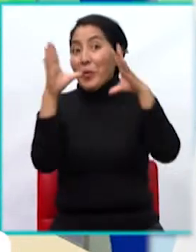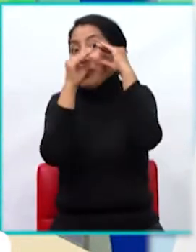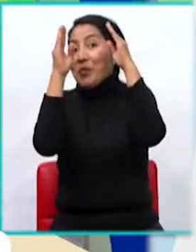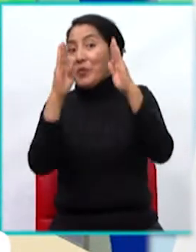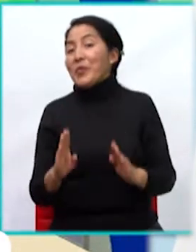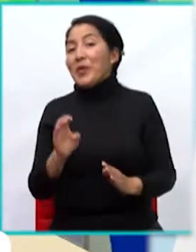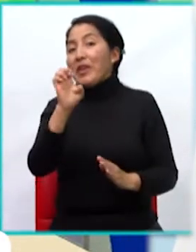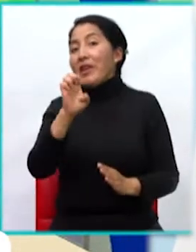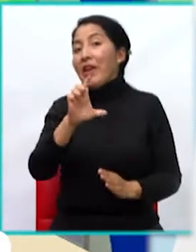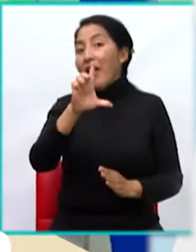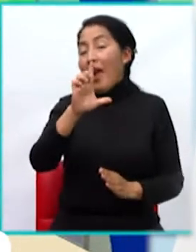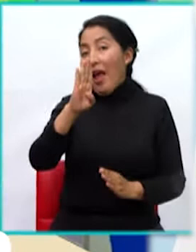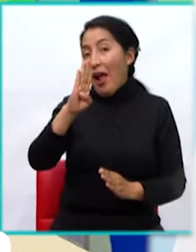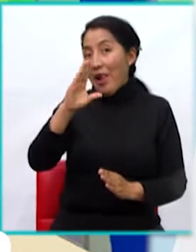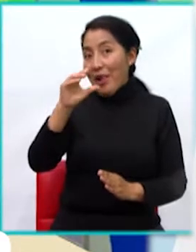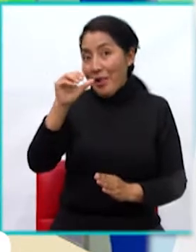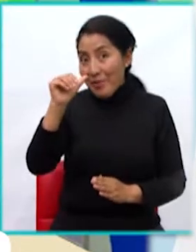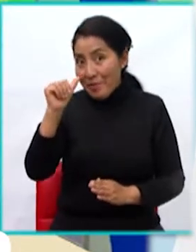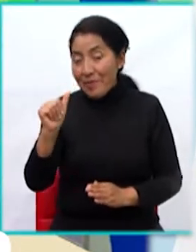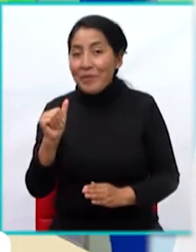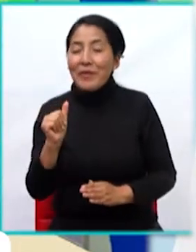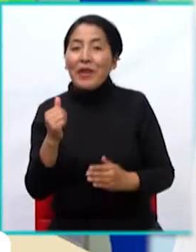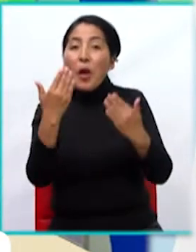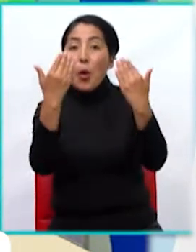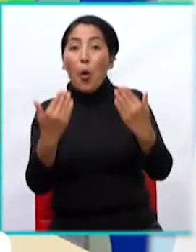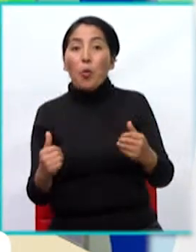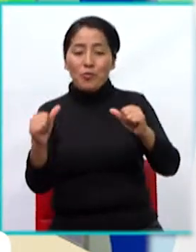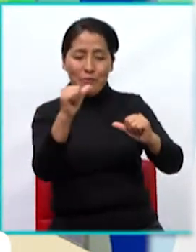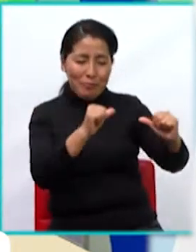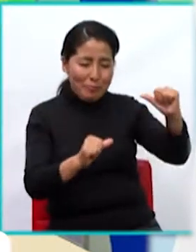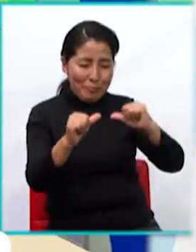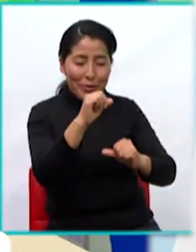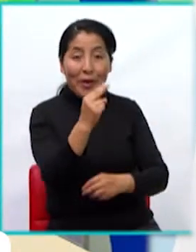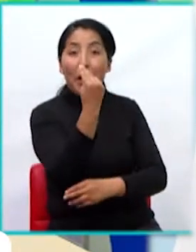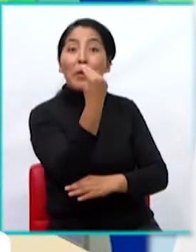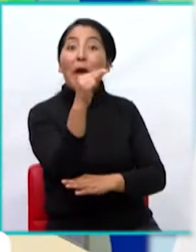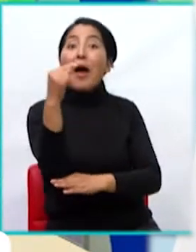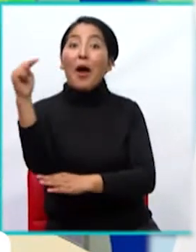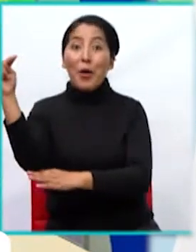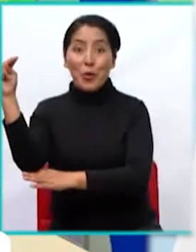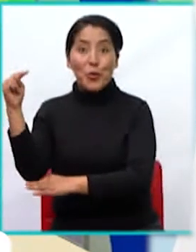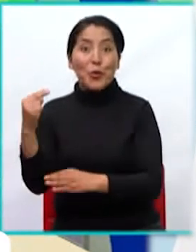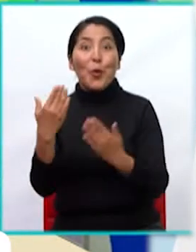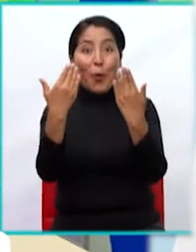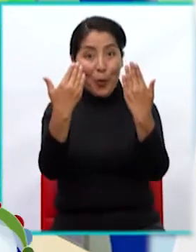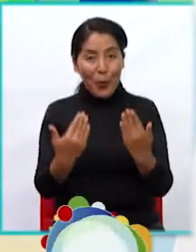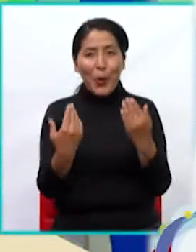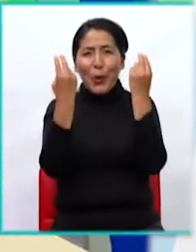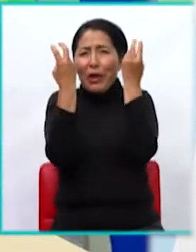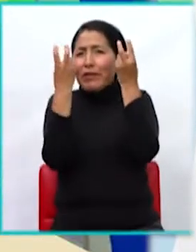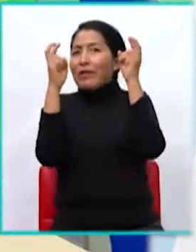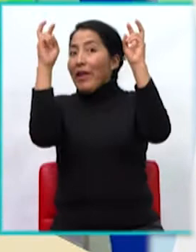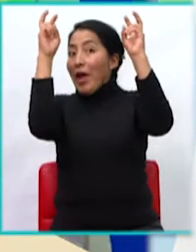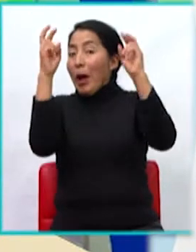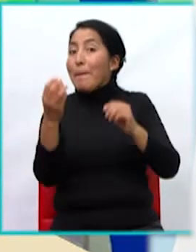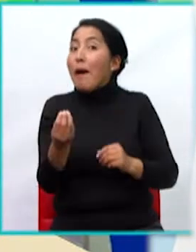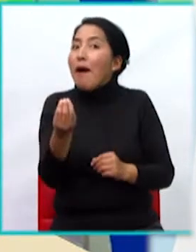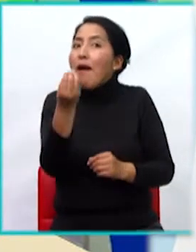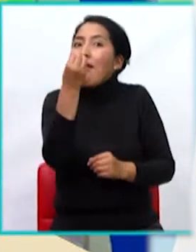Elvita y hoy vamos a ver ciencias naturales. Y vamos a ver los alimentos nutritivos